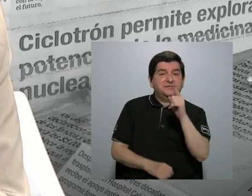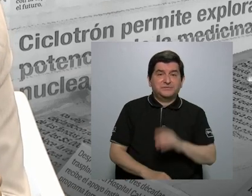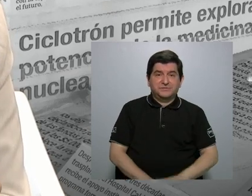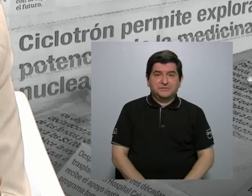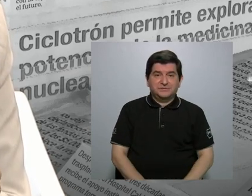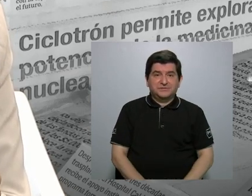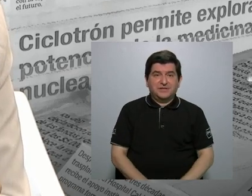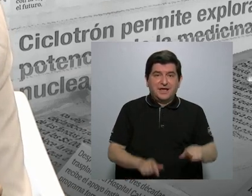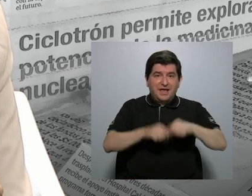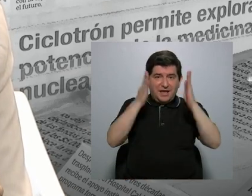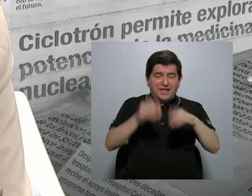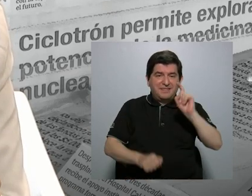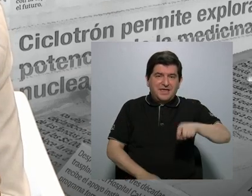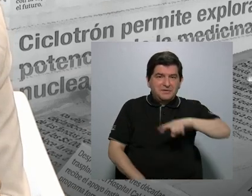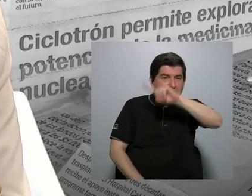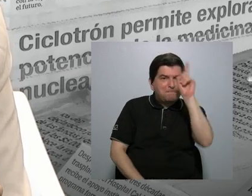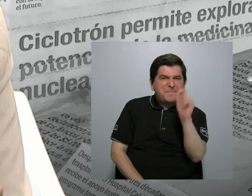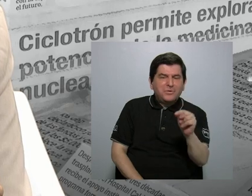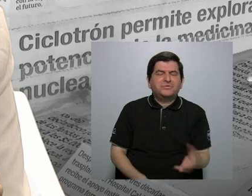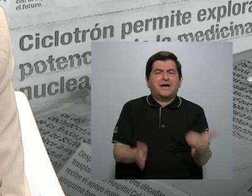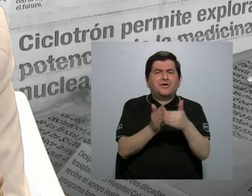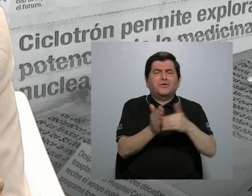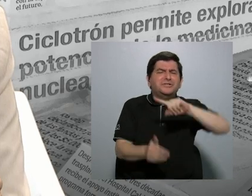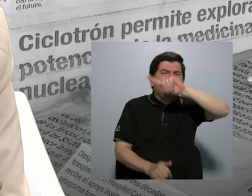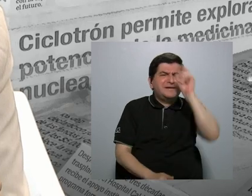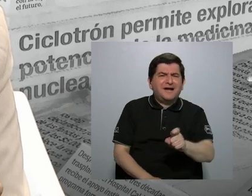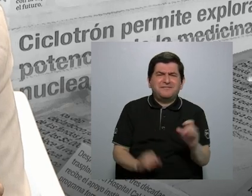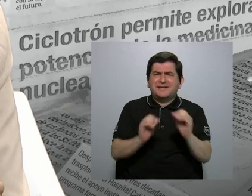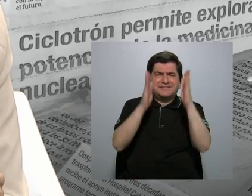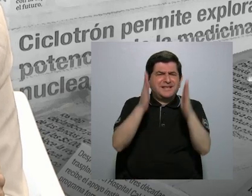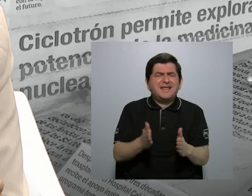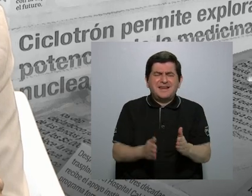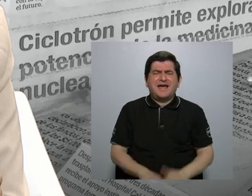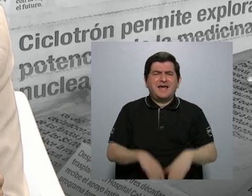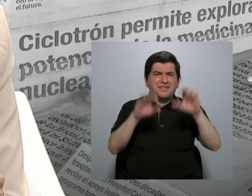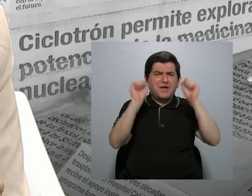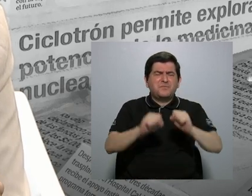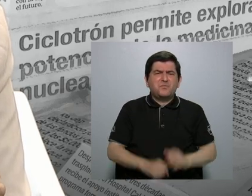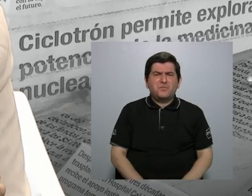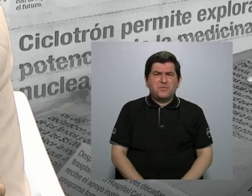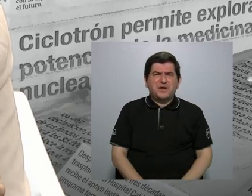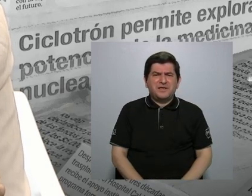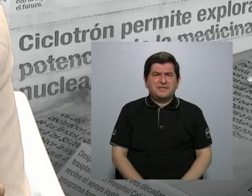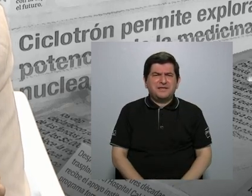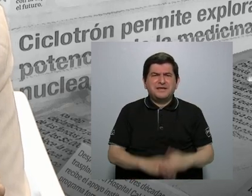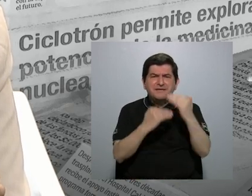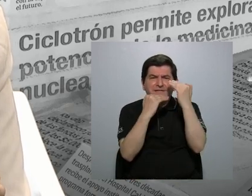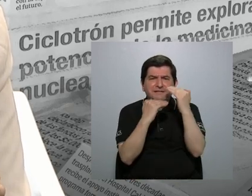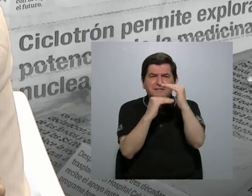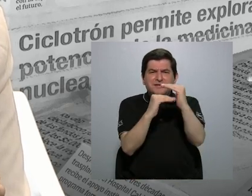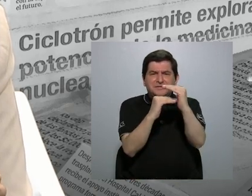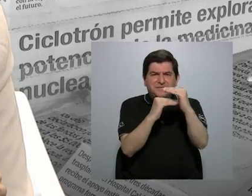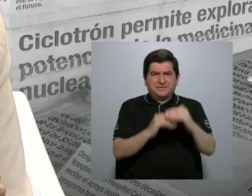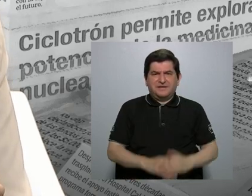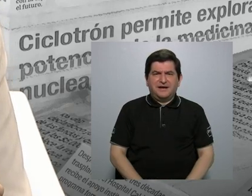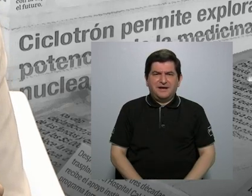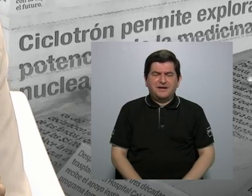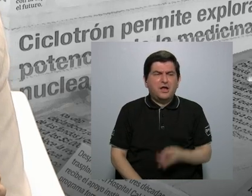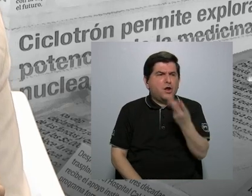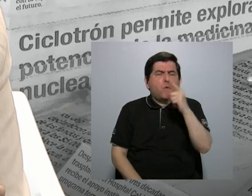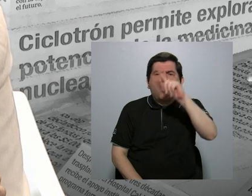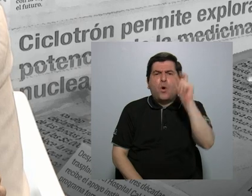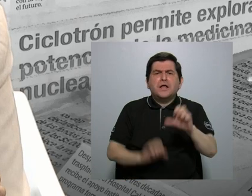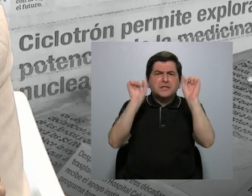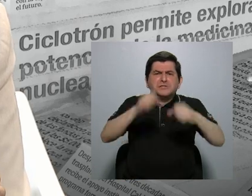El periodista tiene que preguntar y repreguntar y nadie le puede poner una cuota de cuántas